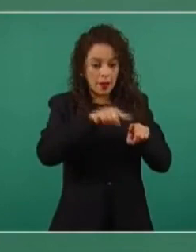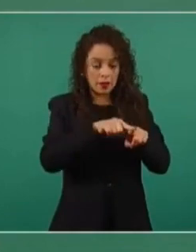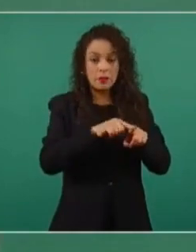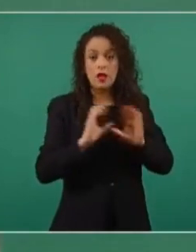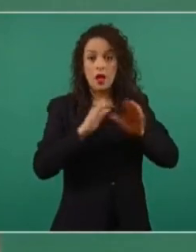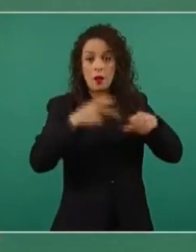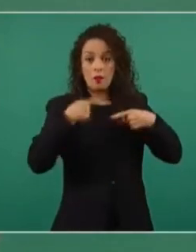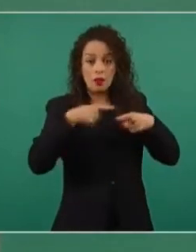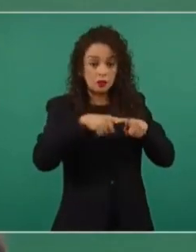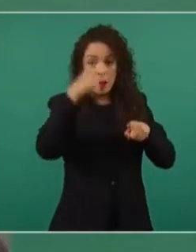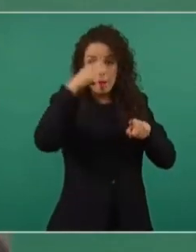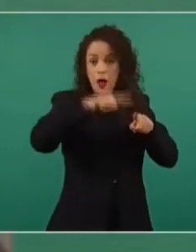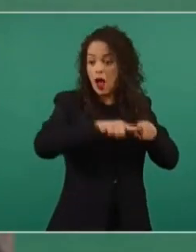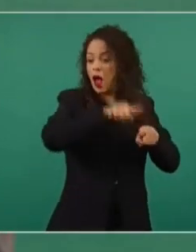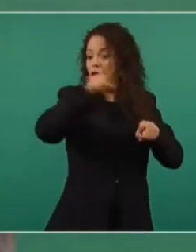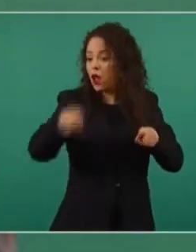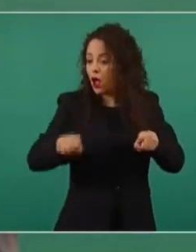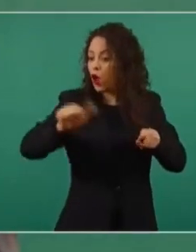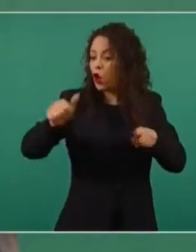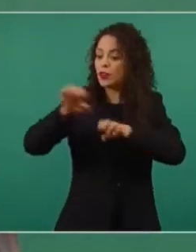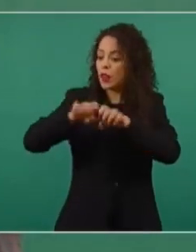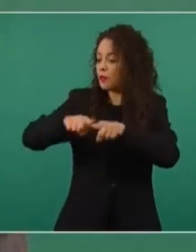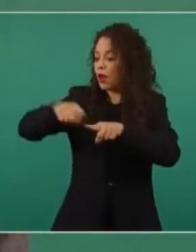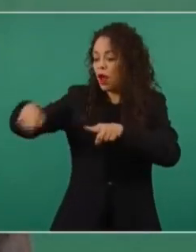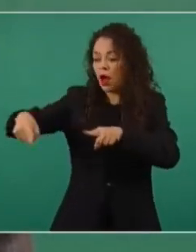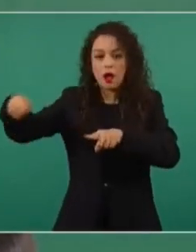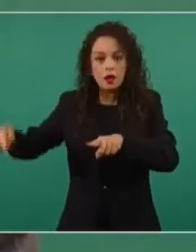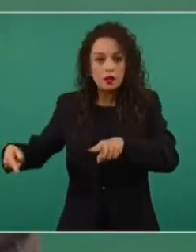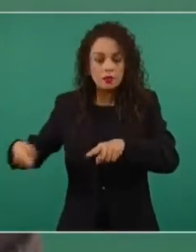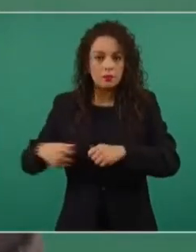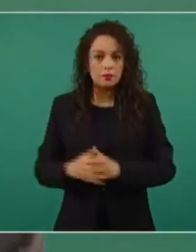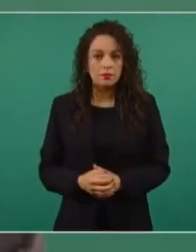los aumentos al salario